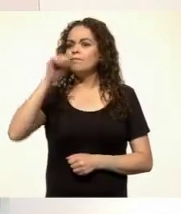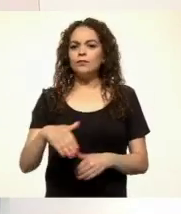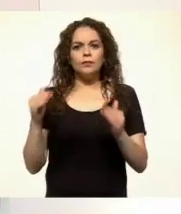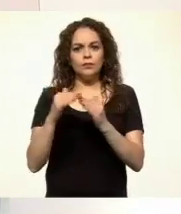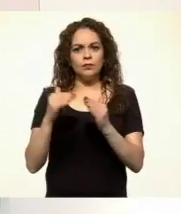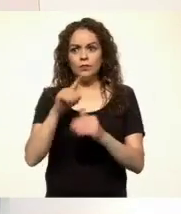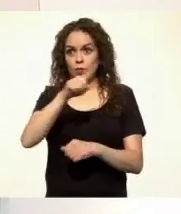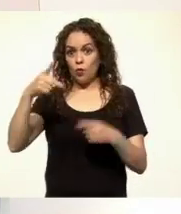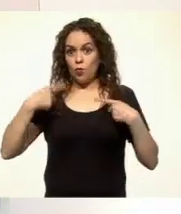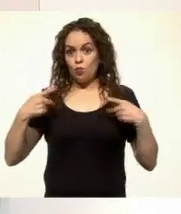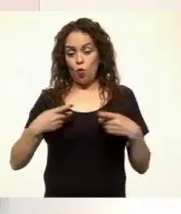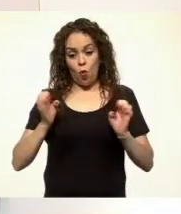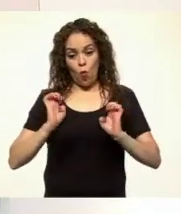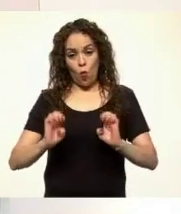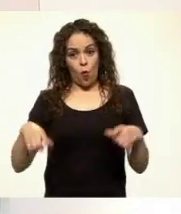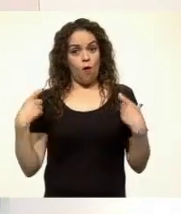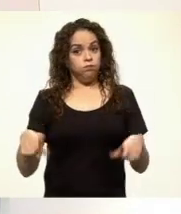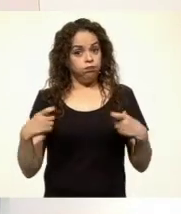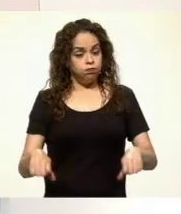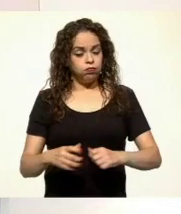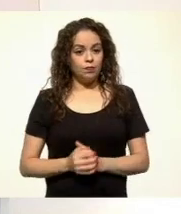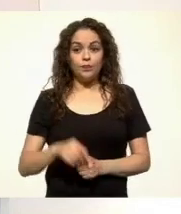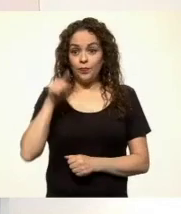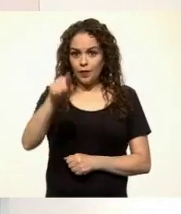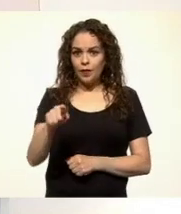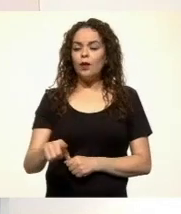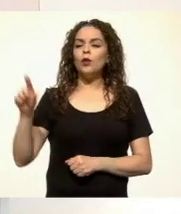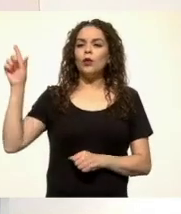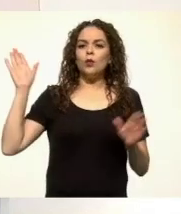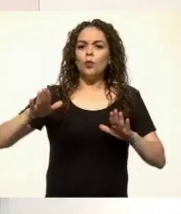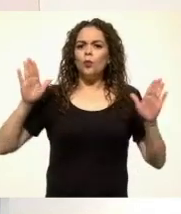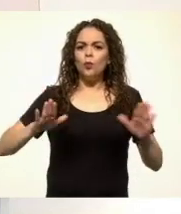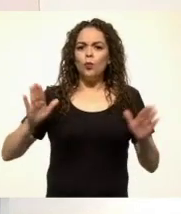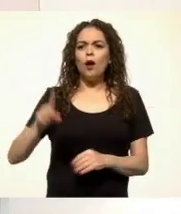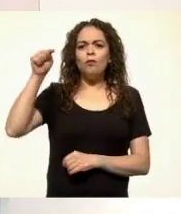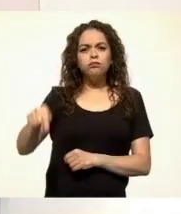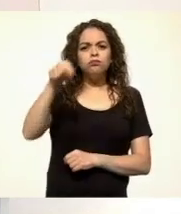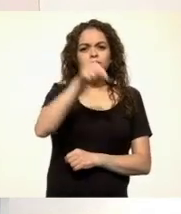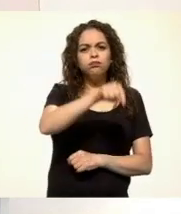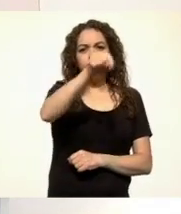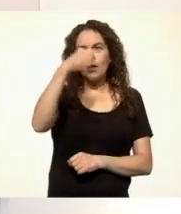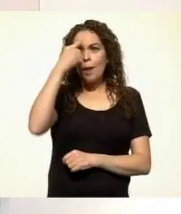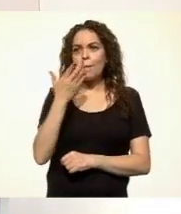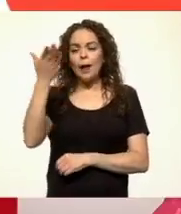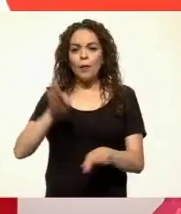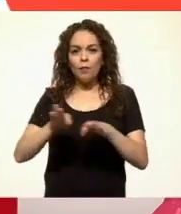rica. Ese día había volado de un lugar a otro para pedir trabajo, pero nadie quería dárselo.